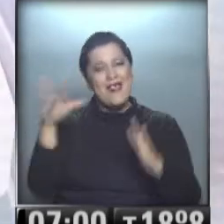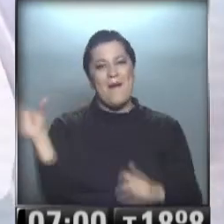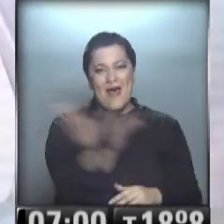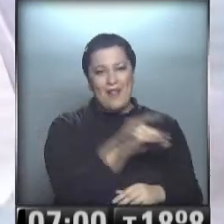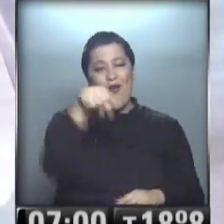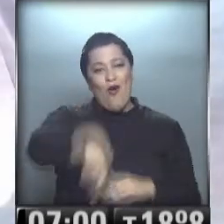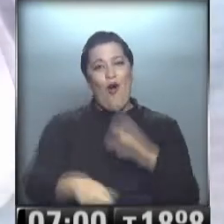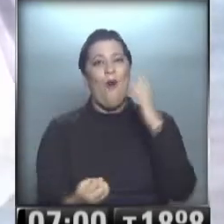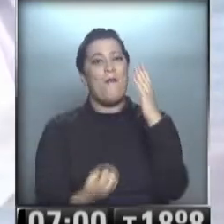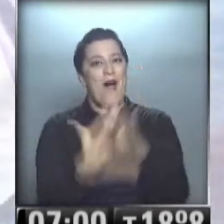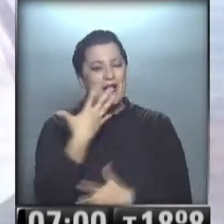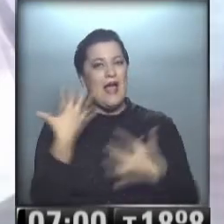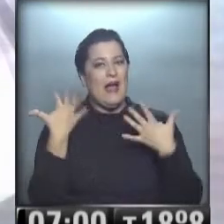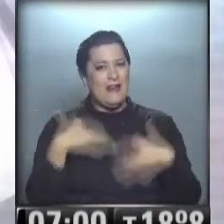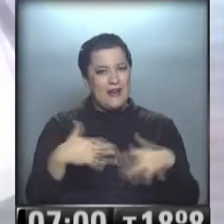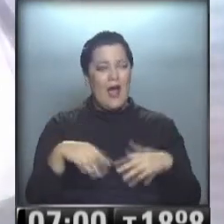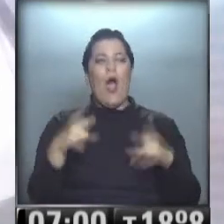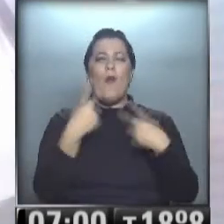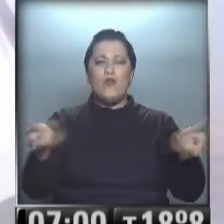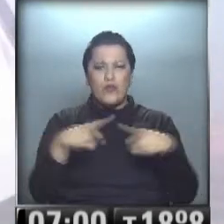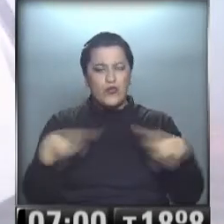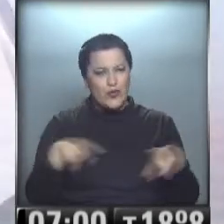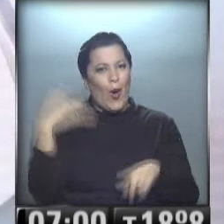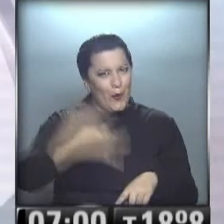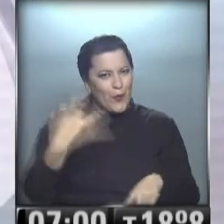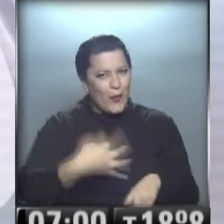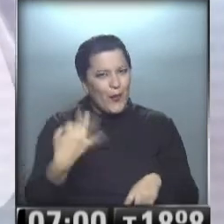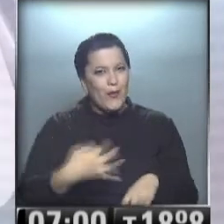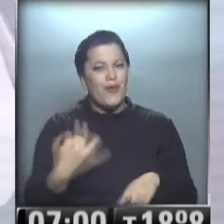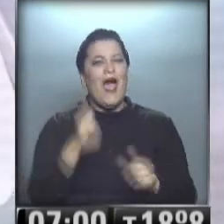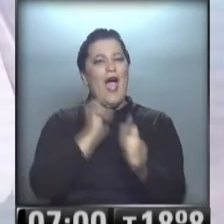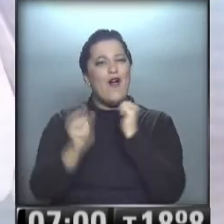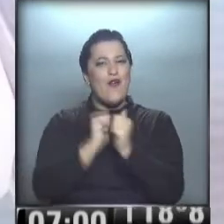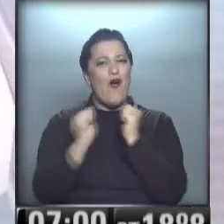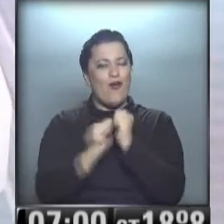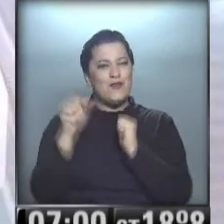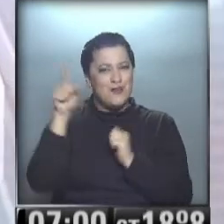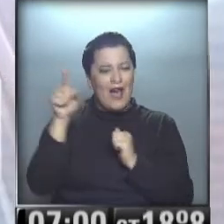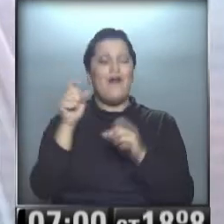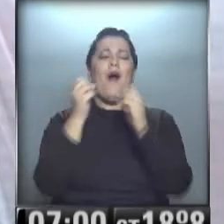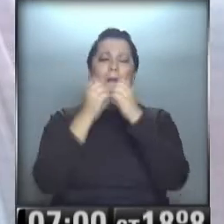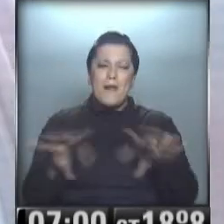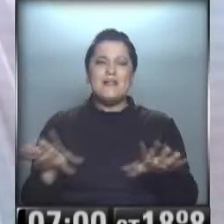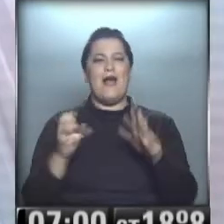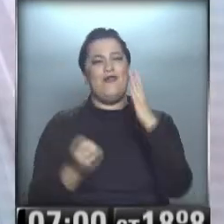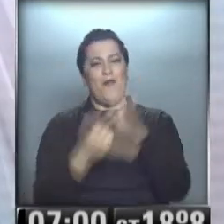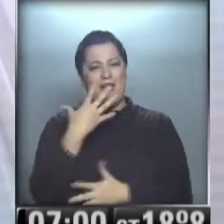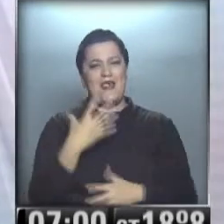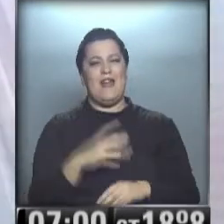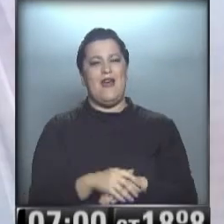pringosa. Que bien el musicalizador. Estábamos con el Rosario en el muro de Don Corrello y la zona, arrancando la mañana. Estás en la soltera.